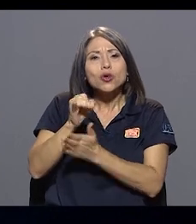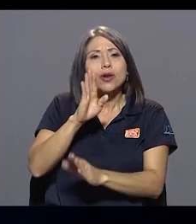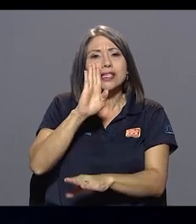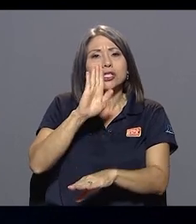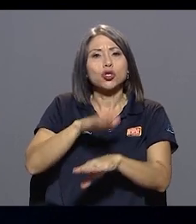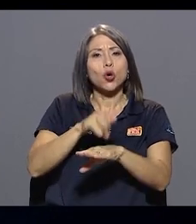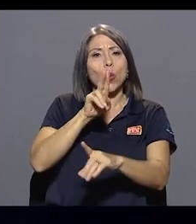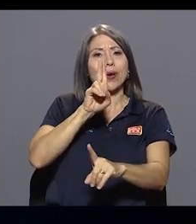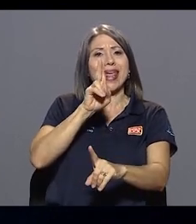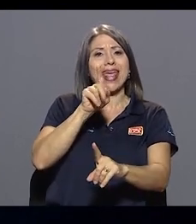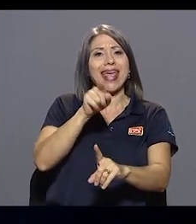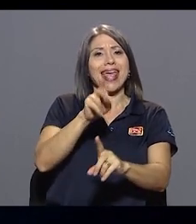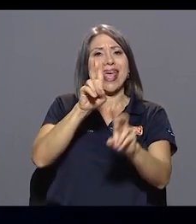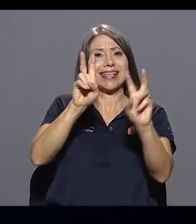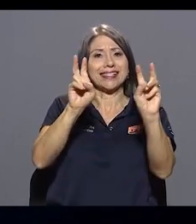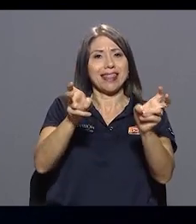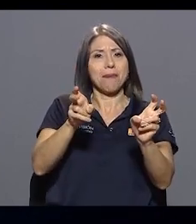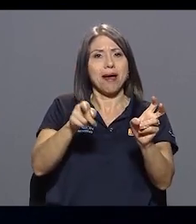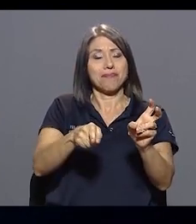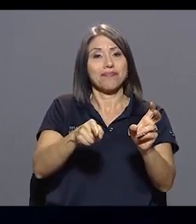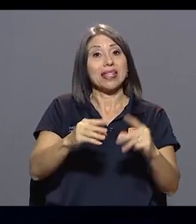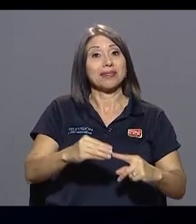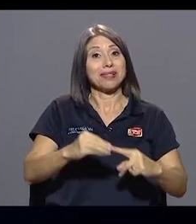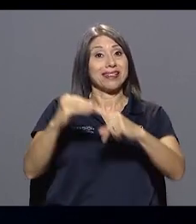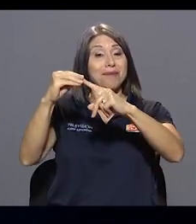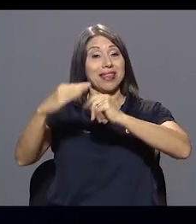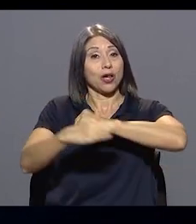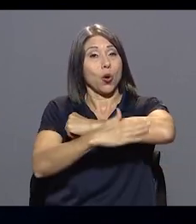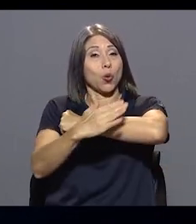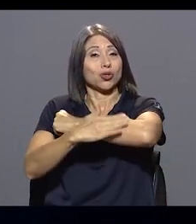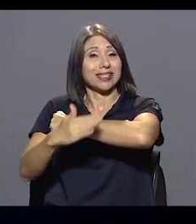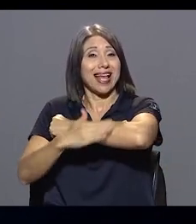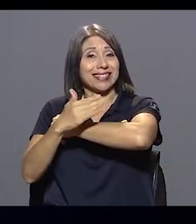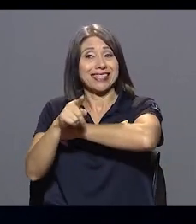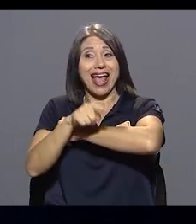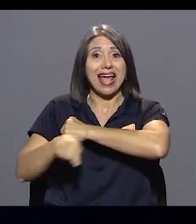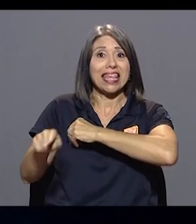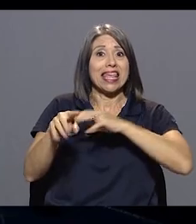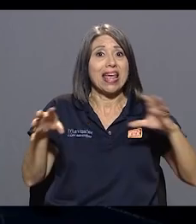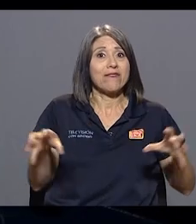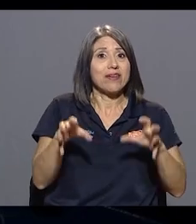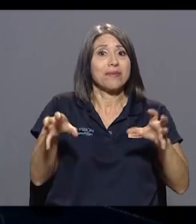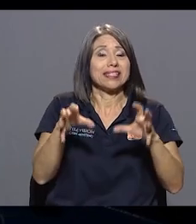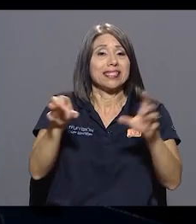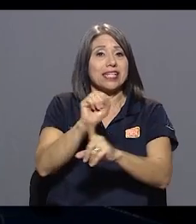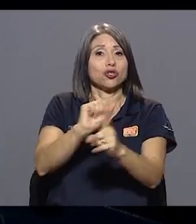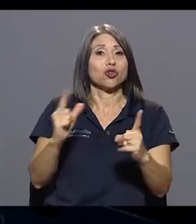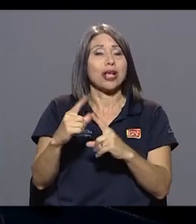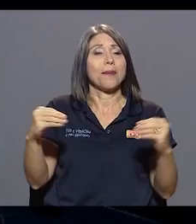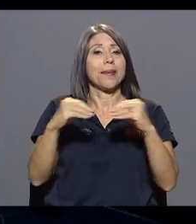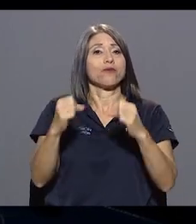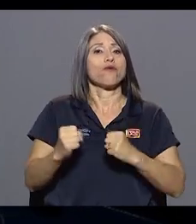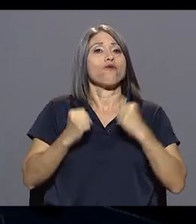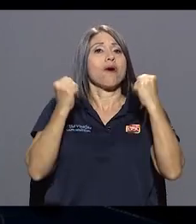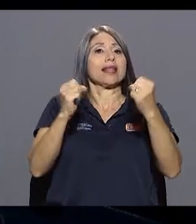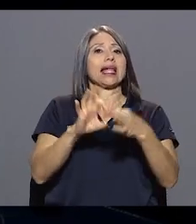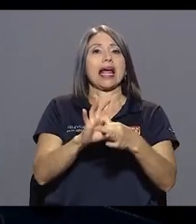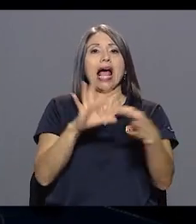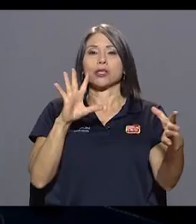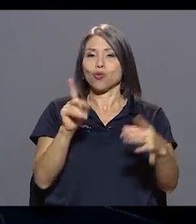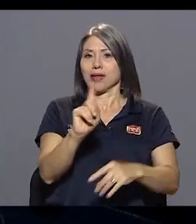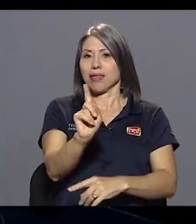particularmente en las costas, en las zonas costeras, que por cierto es donde está la efervescencia social más fuerte, y no es por casualidad,